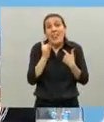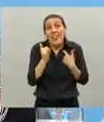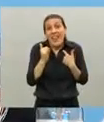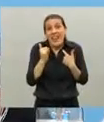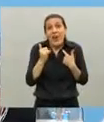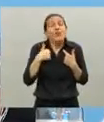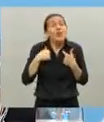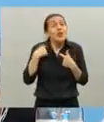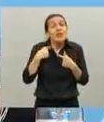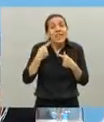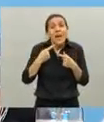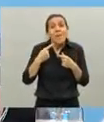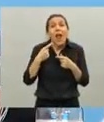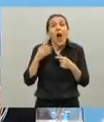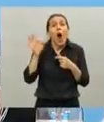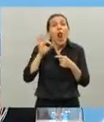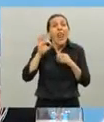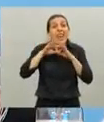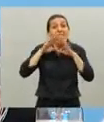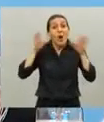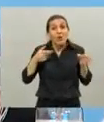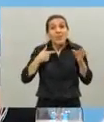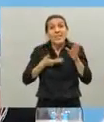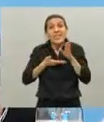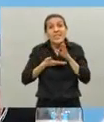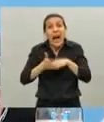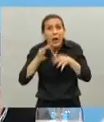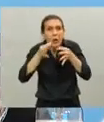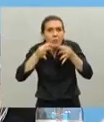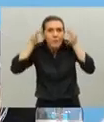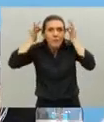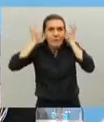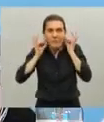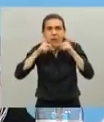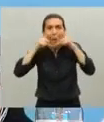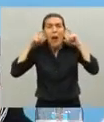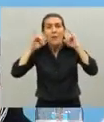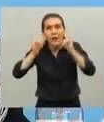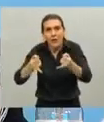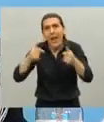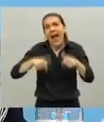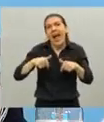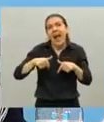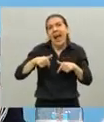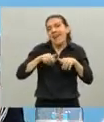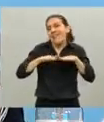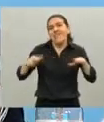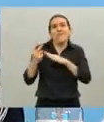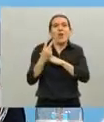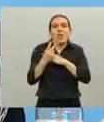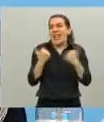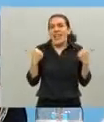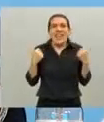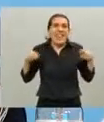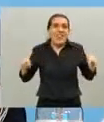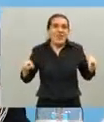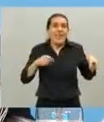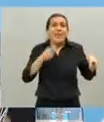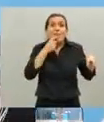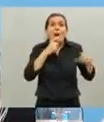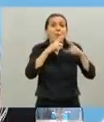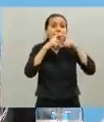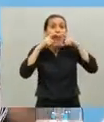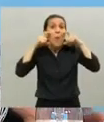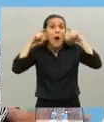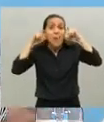cada vez que salgo de Olivos uso barbijo ¿ok? acá en Olivos estamos todos muy protegidos y si tuviera un barbijo